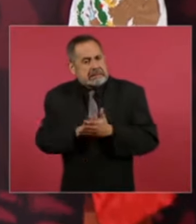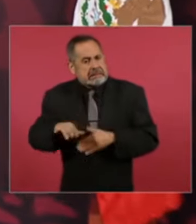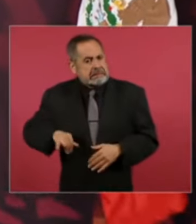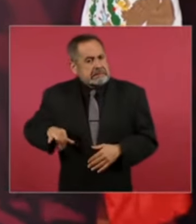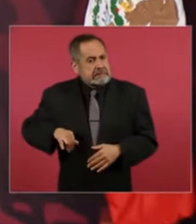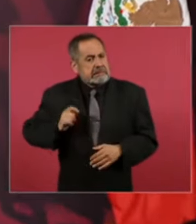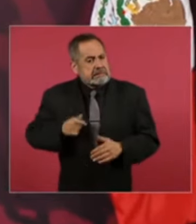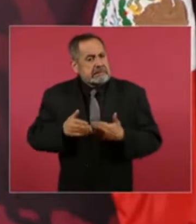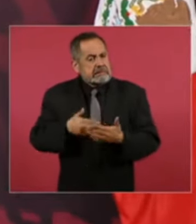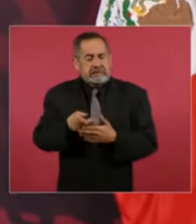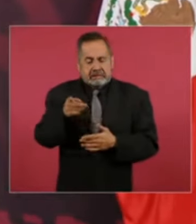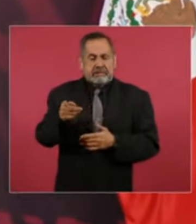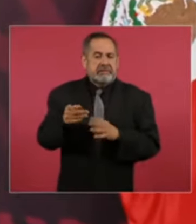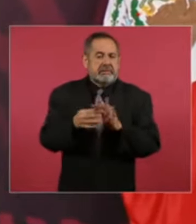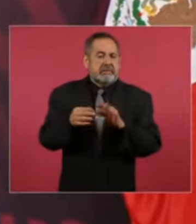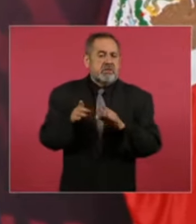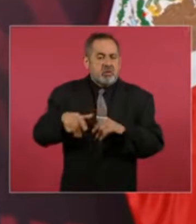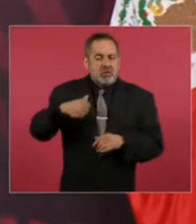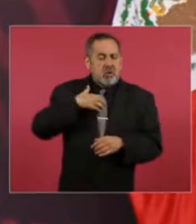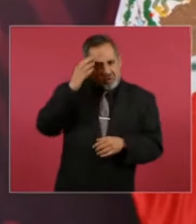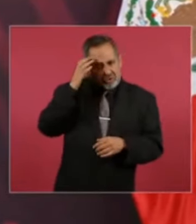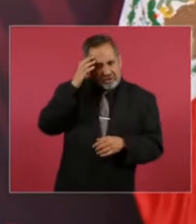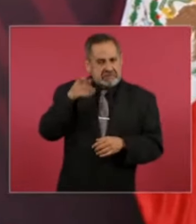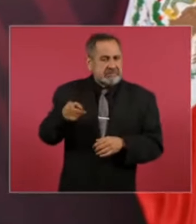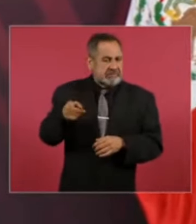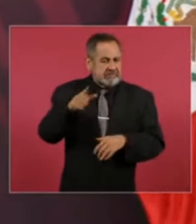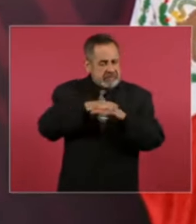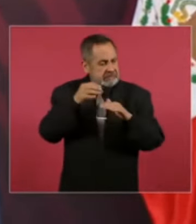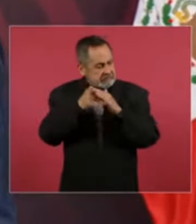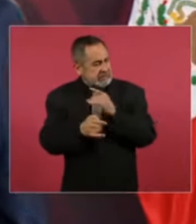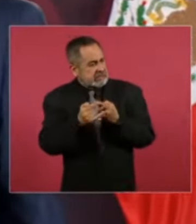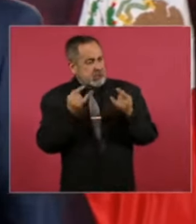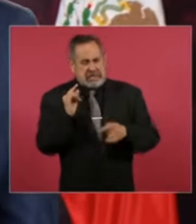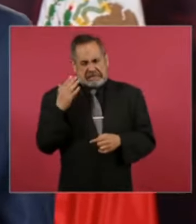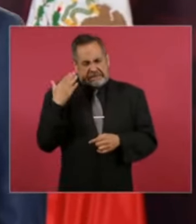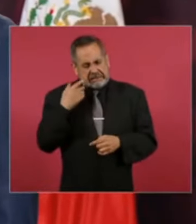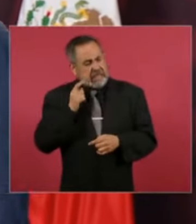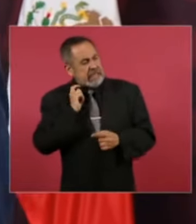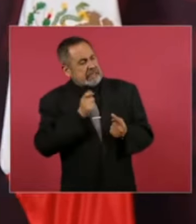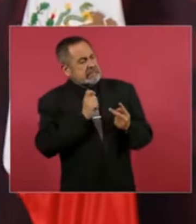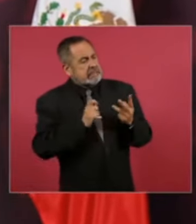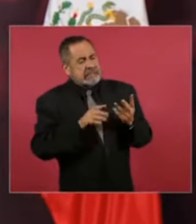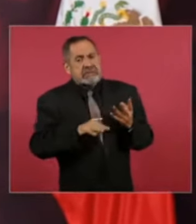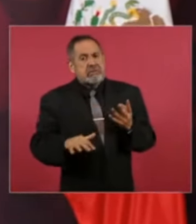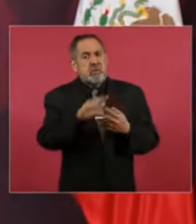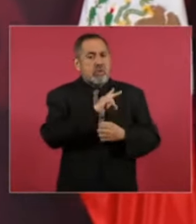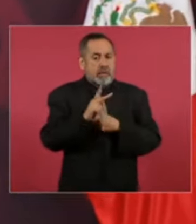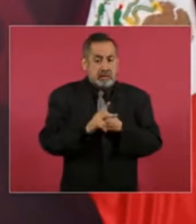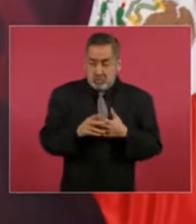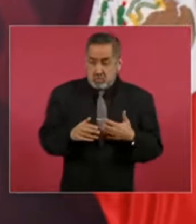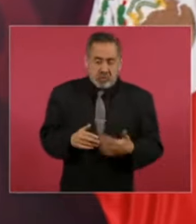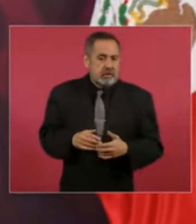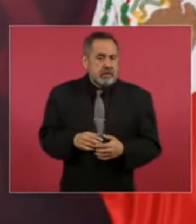y conozcan cuando menos la historia reciente del país porque la historia